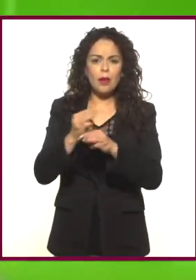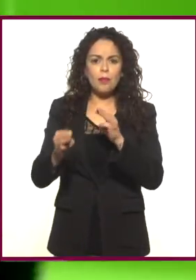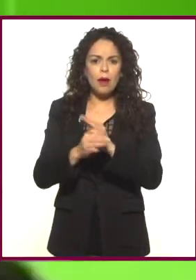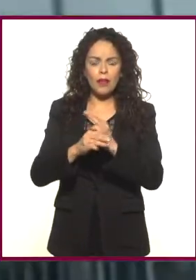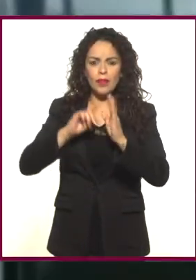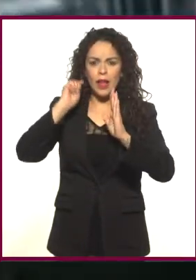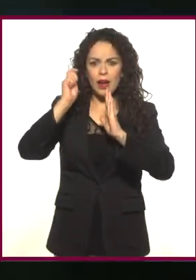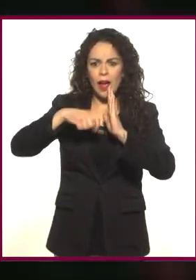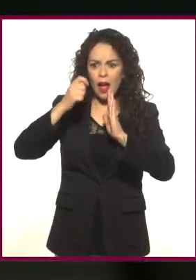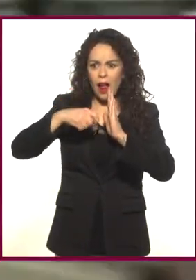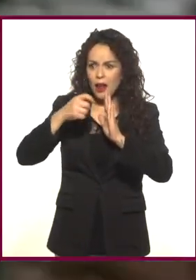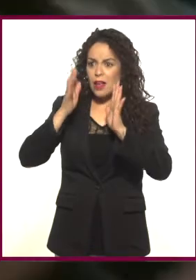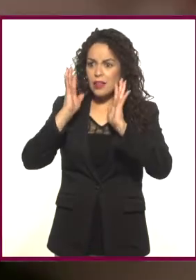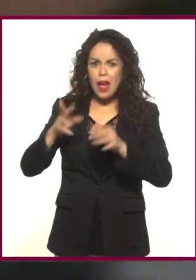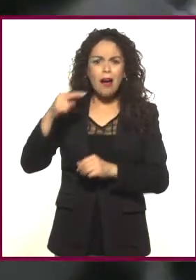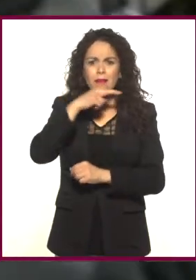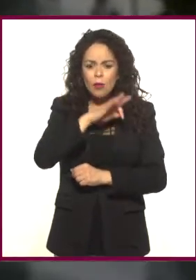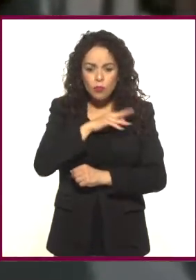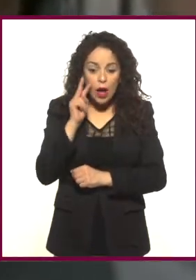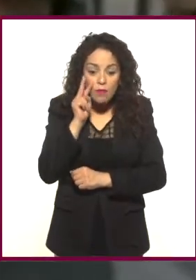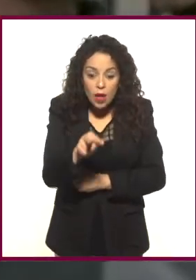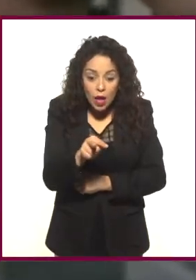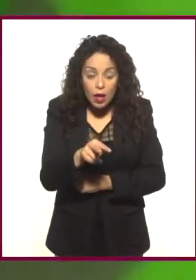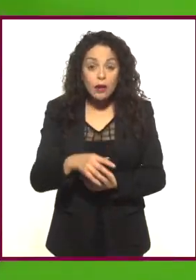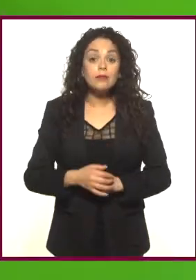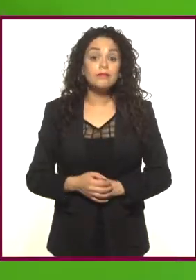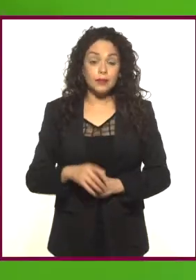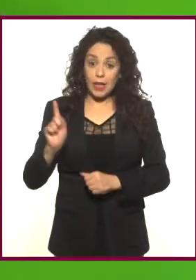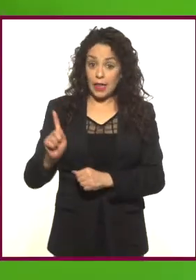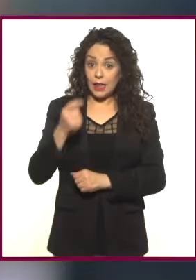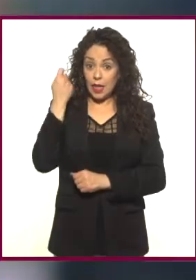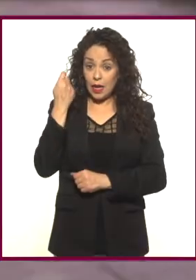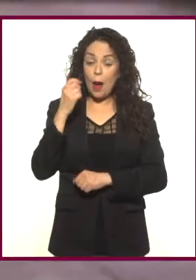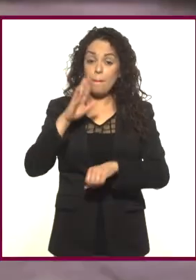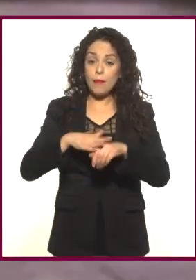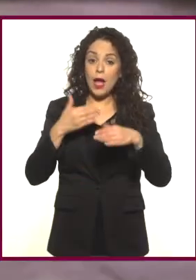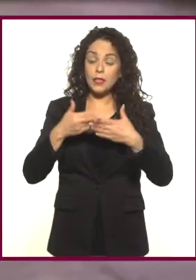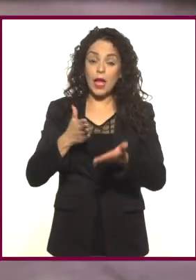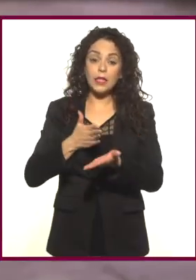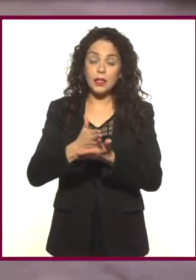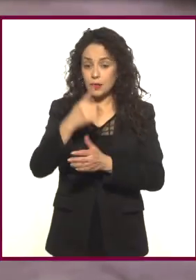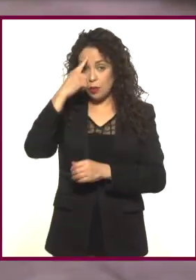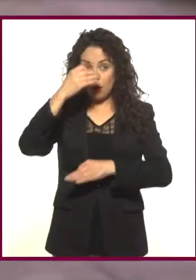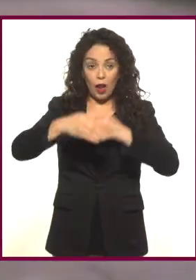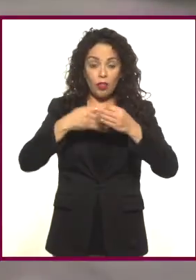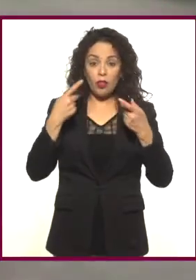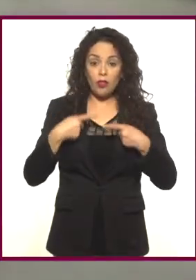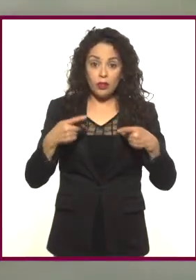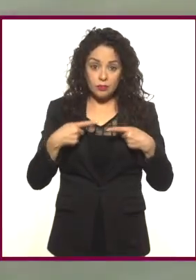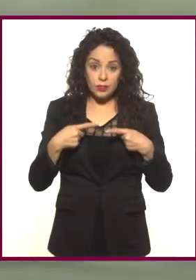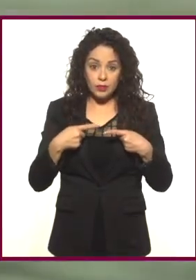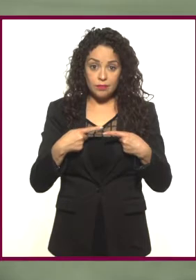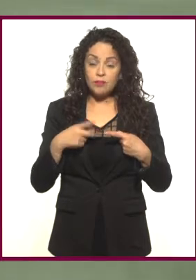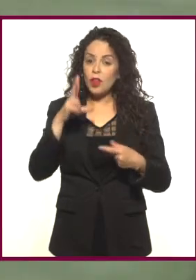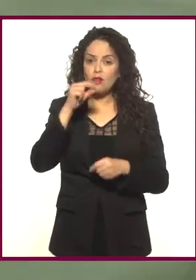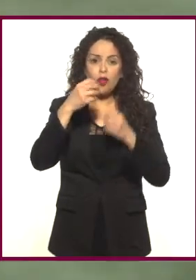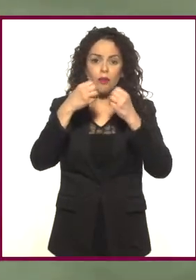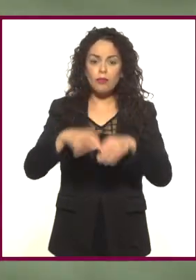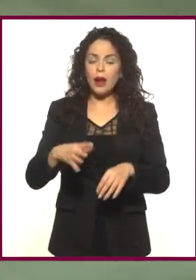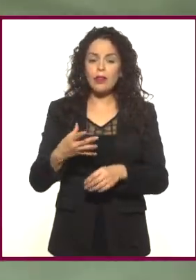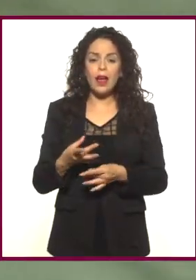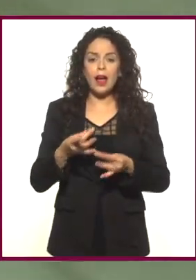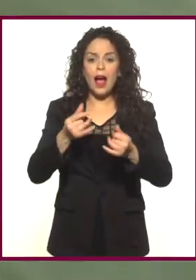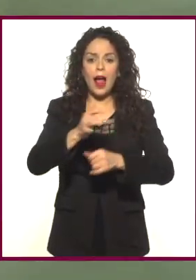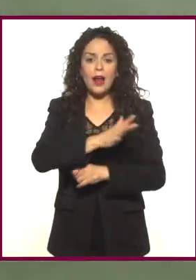material filmado de inmediato. Además de que la tecnología se volvió mucho más accesible al consumidor, sin sacrificar la calidad de la